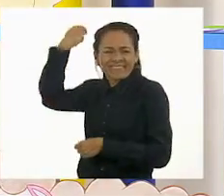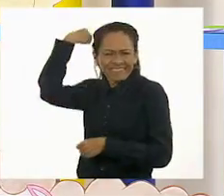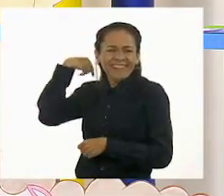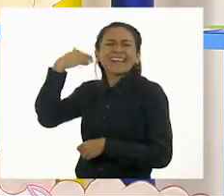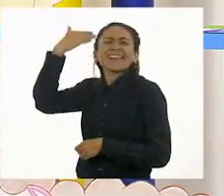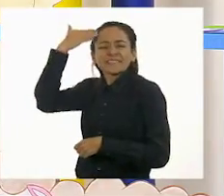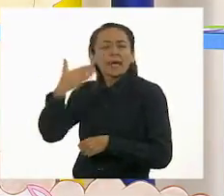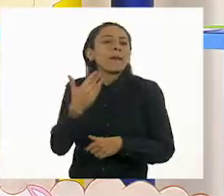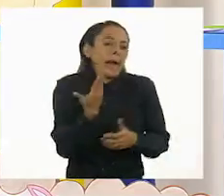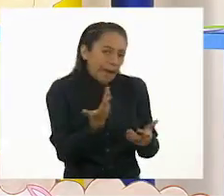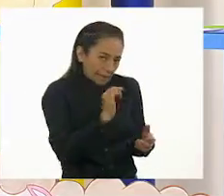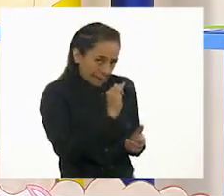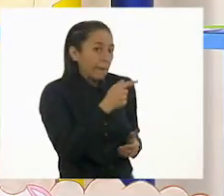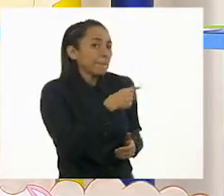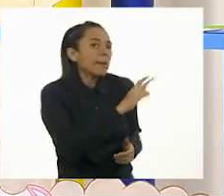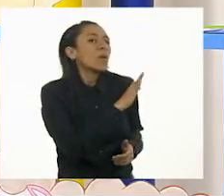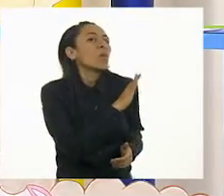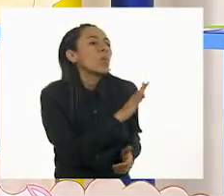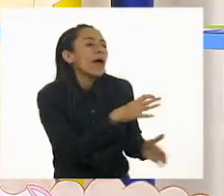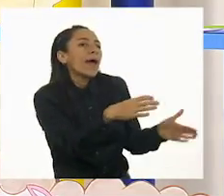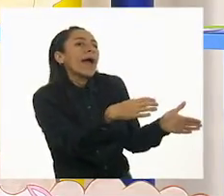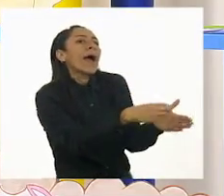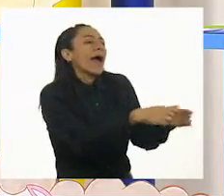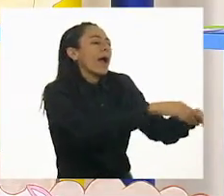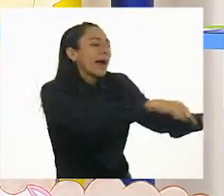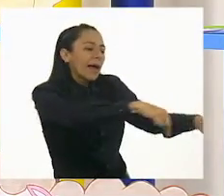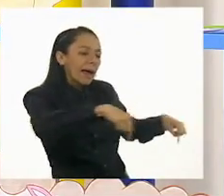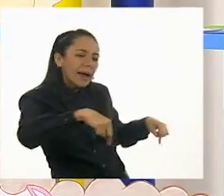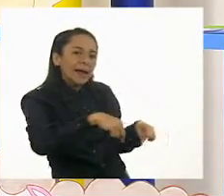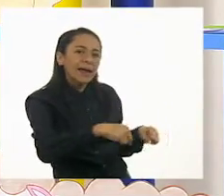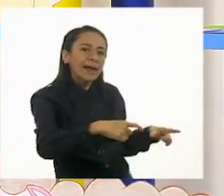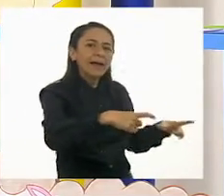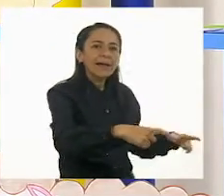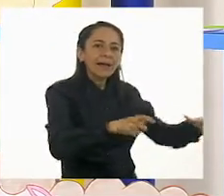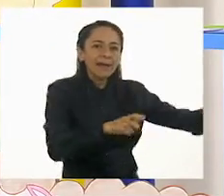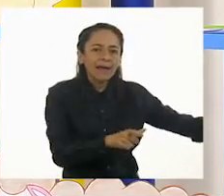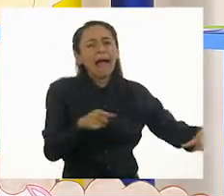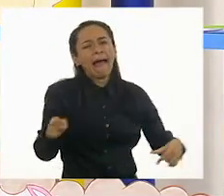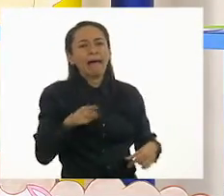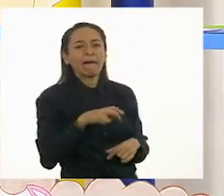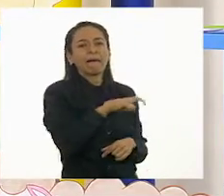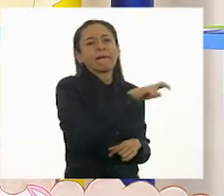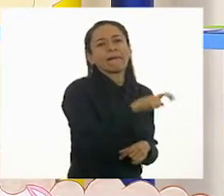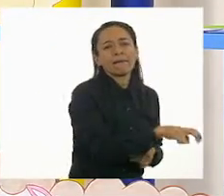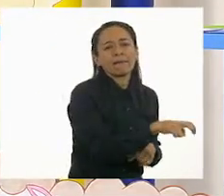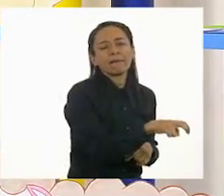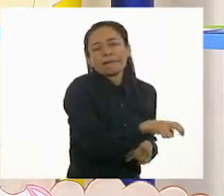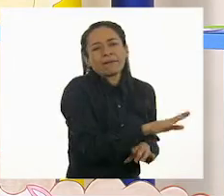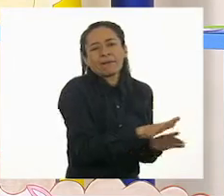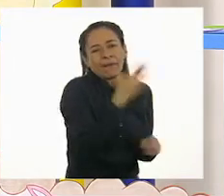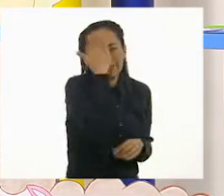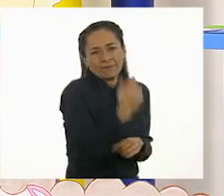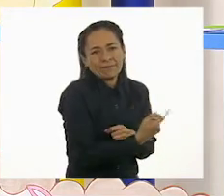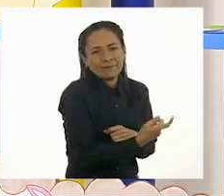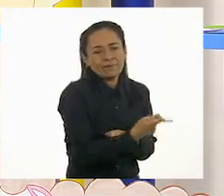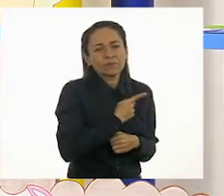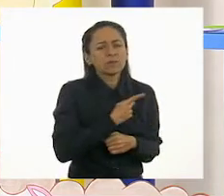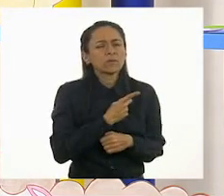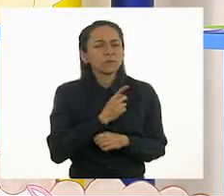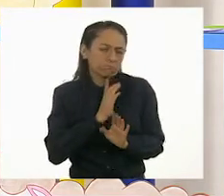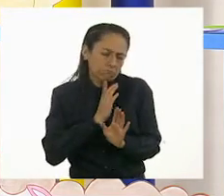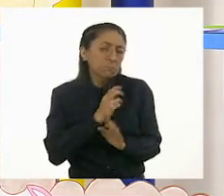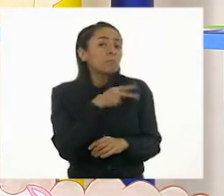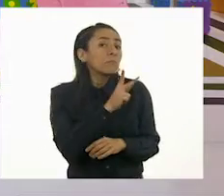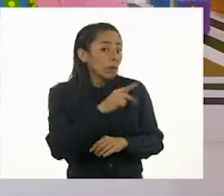cajita y ya saben los gatos que en su cajita deben ir. Pero yo le puedo mostrar a una gallina dónde puede ir a realizar esas